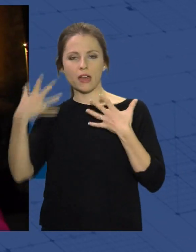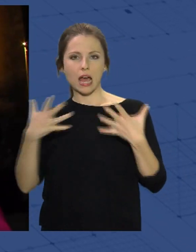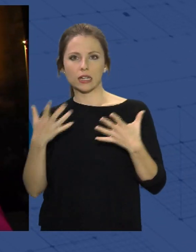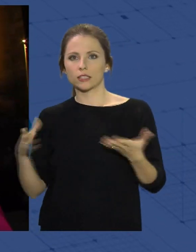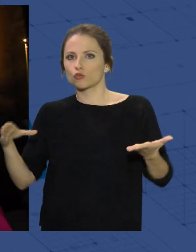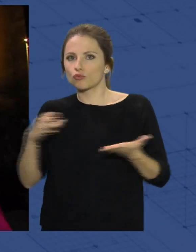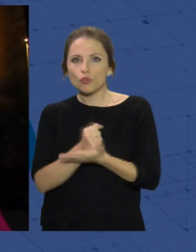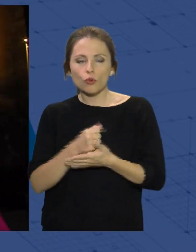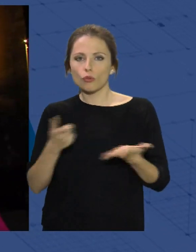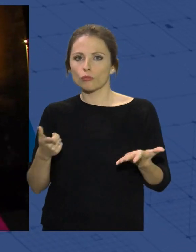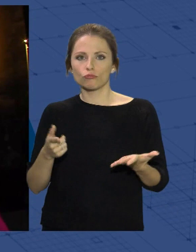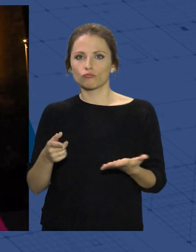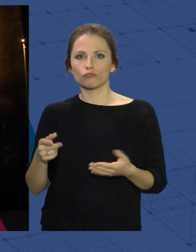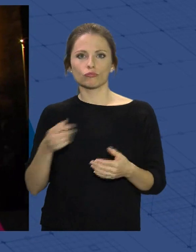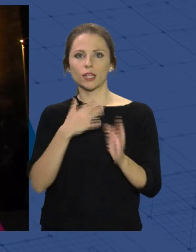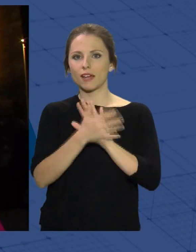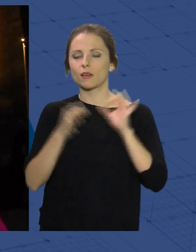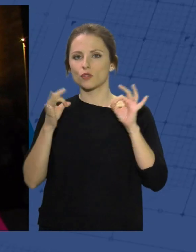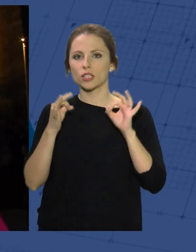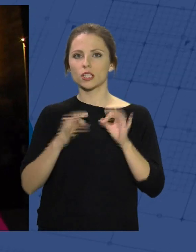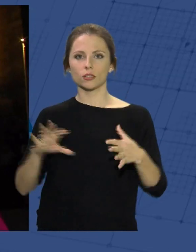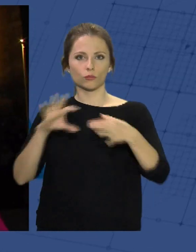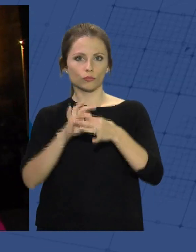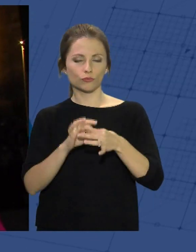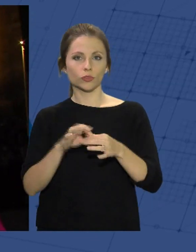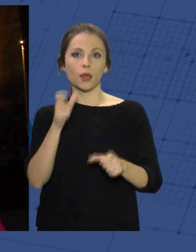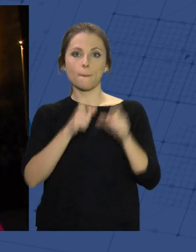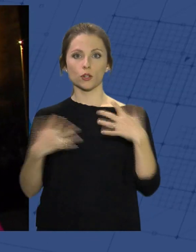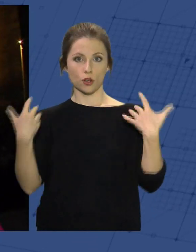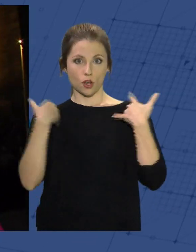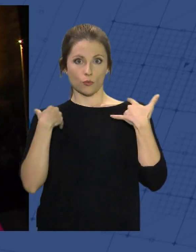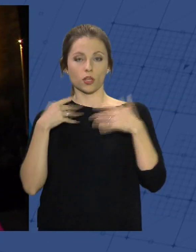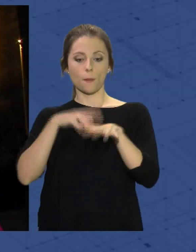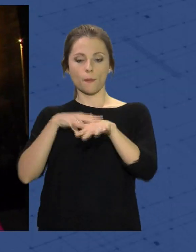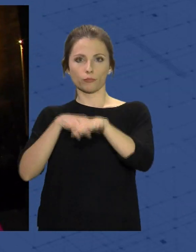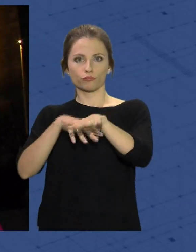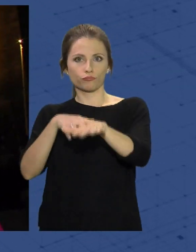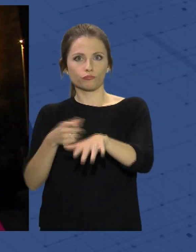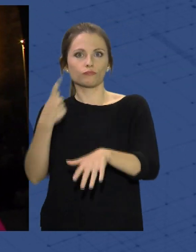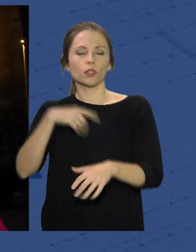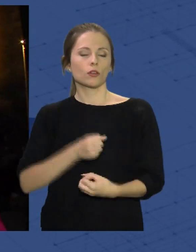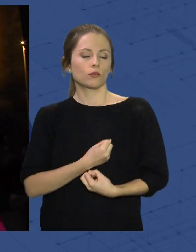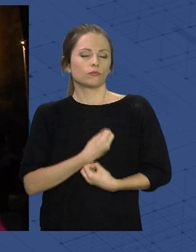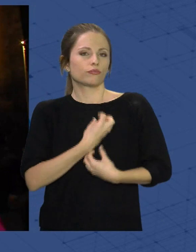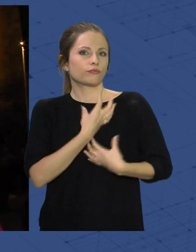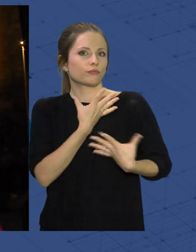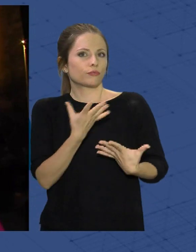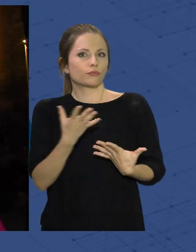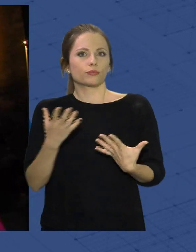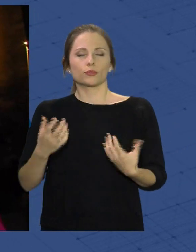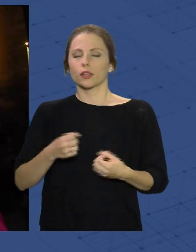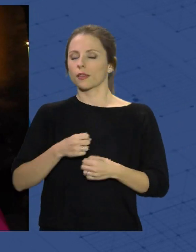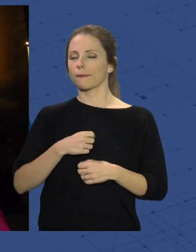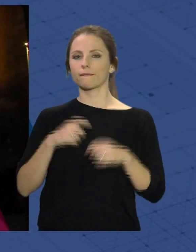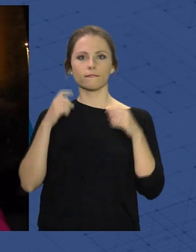sentido de la gente que lleva los pasos, que de alguna manera vive con tanta intensidad, esto